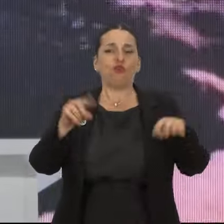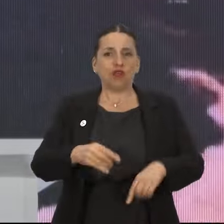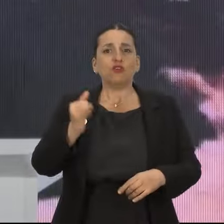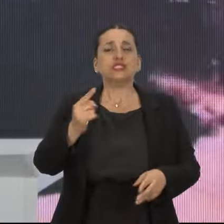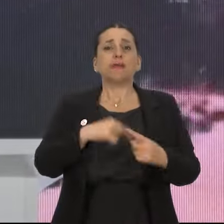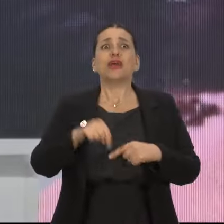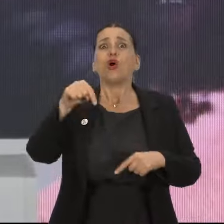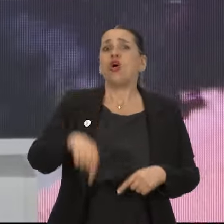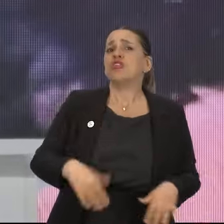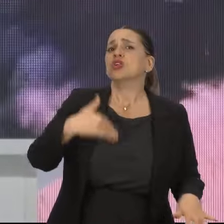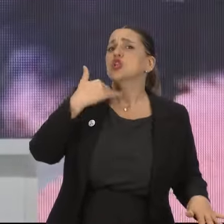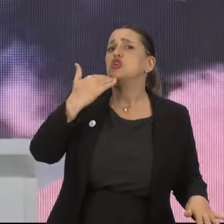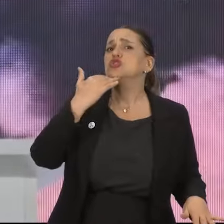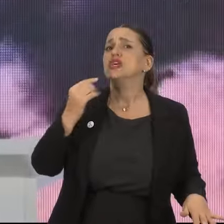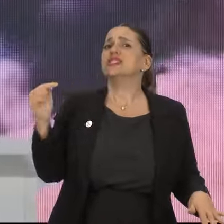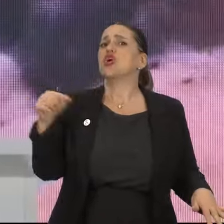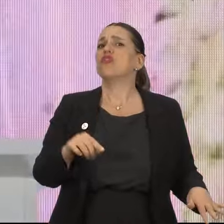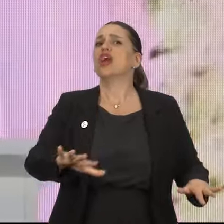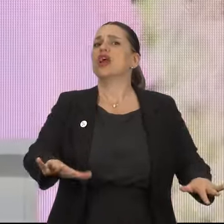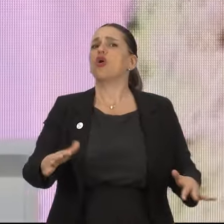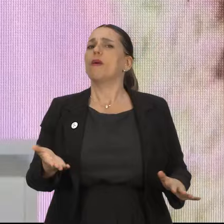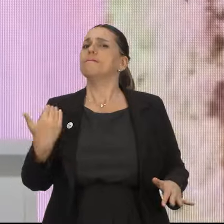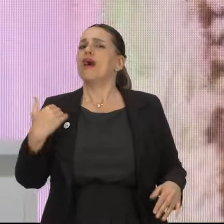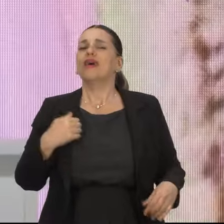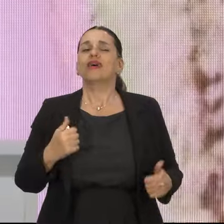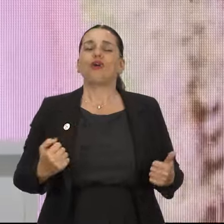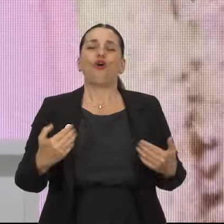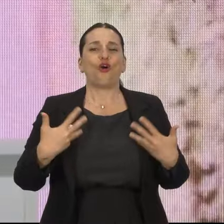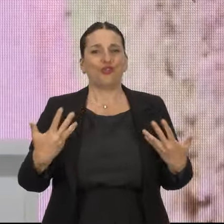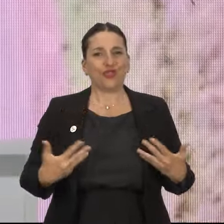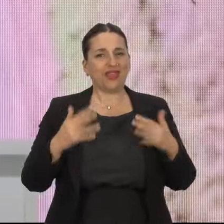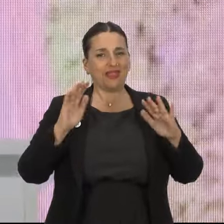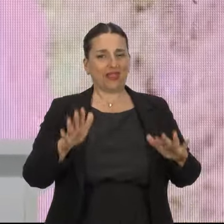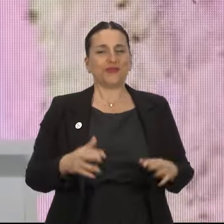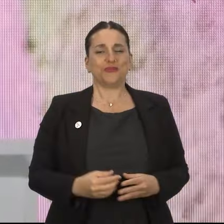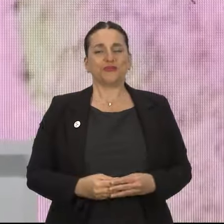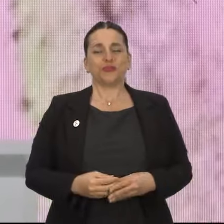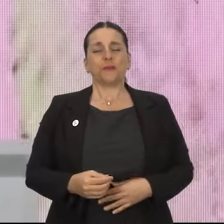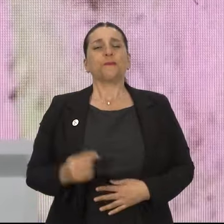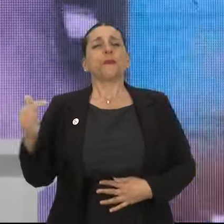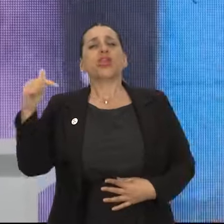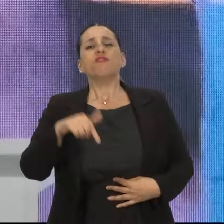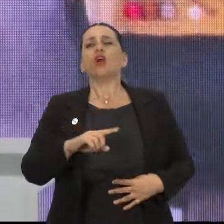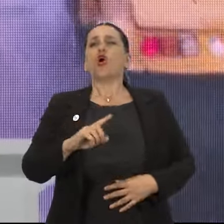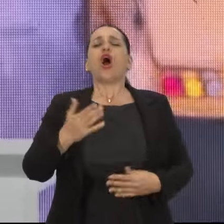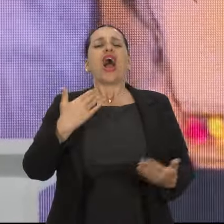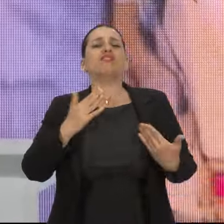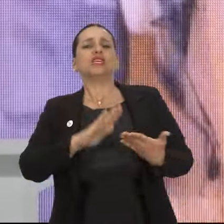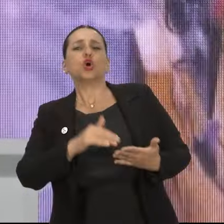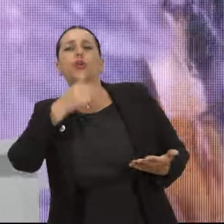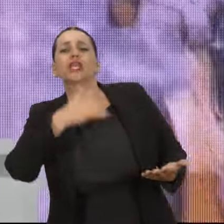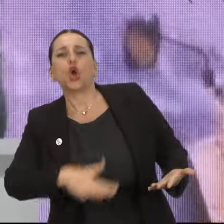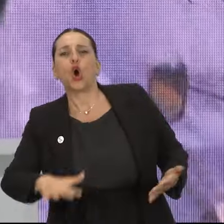que viene, pero hoy la verdad que no sé, no sé si no vengo todavía con más satisfacción. No vengo a